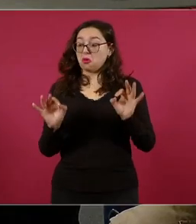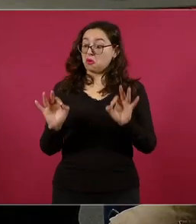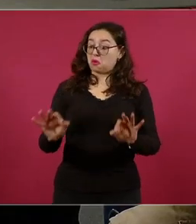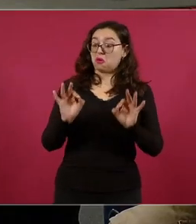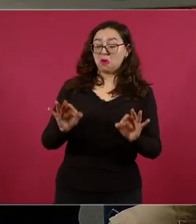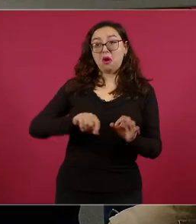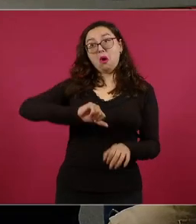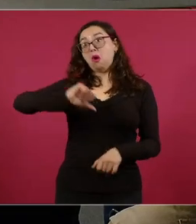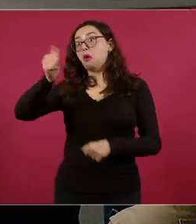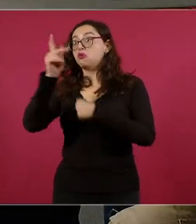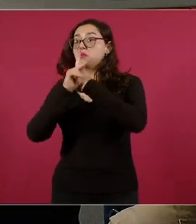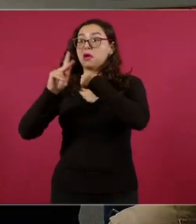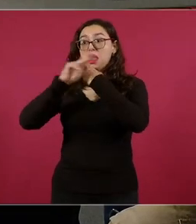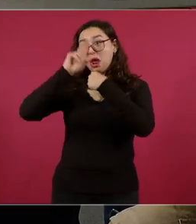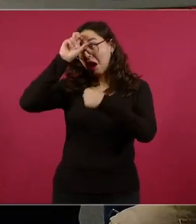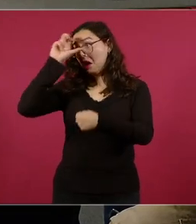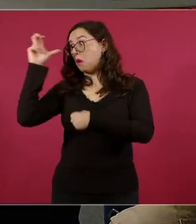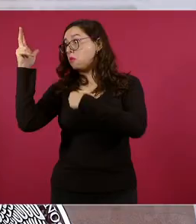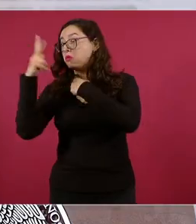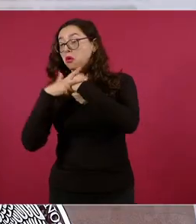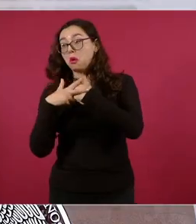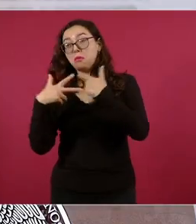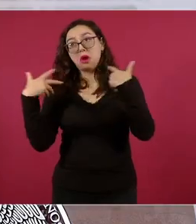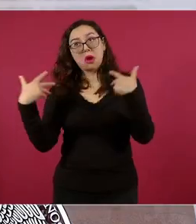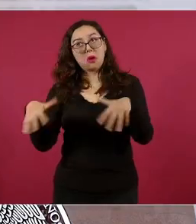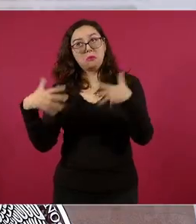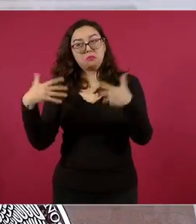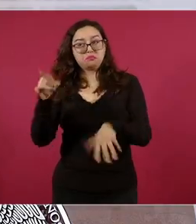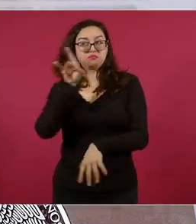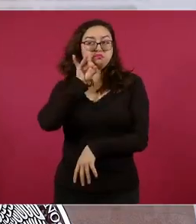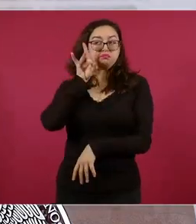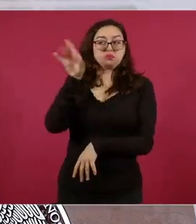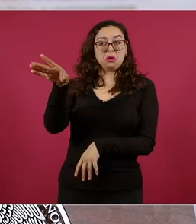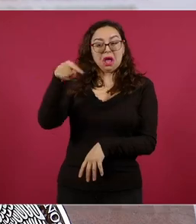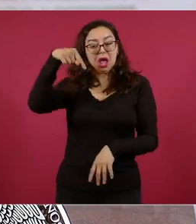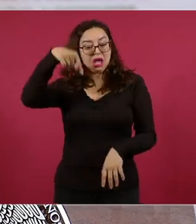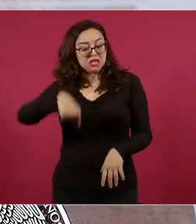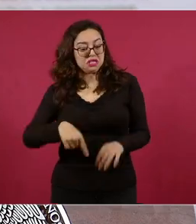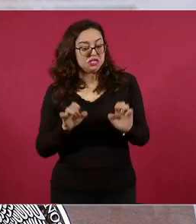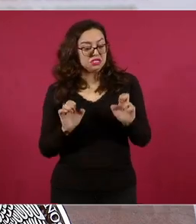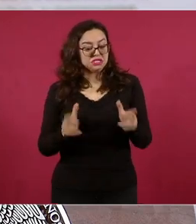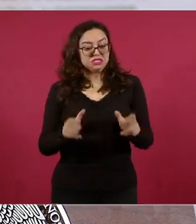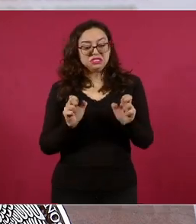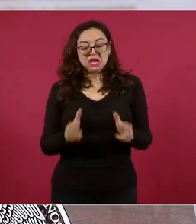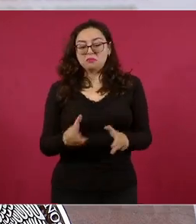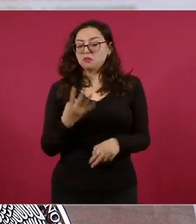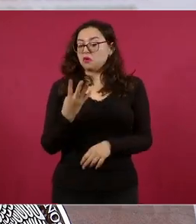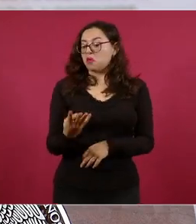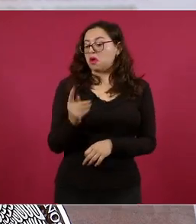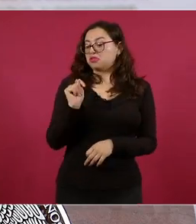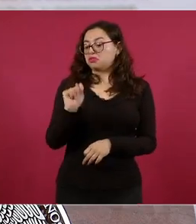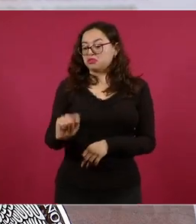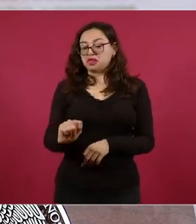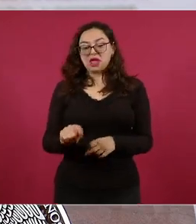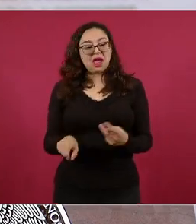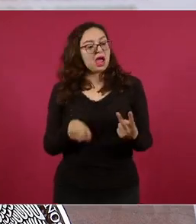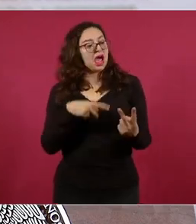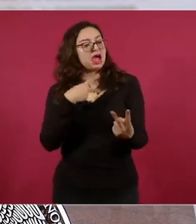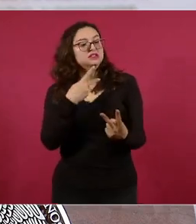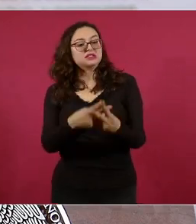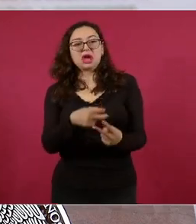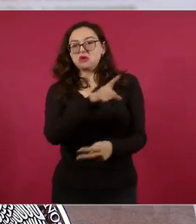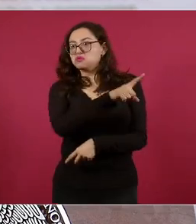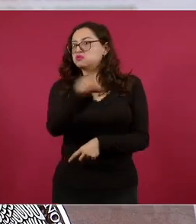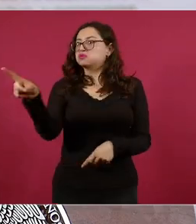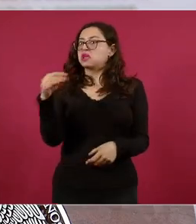Dinamarca. Es la cuarta transformación de López Obrador. Es el IMSS en Chiapas. Hashtag disfruten lo votado. Y ya sabemos